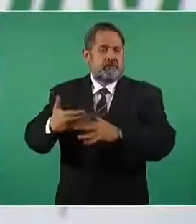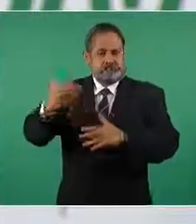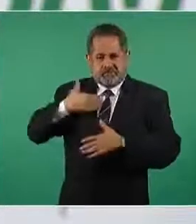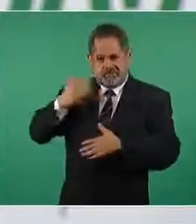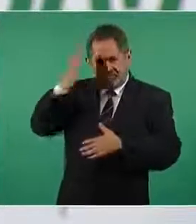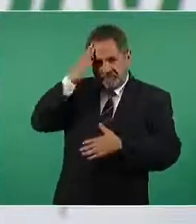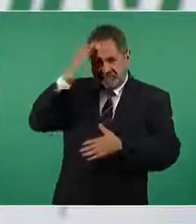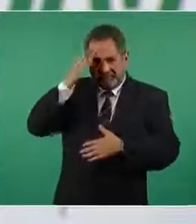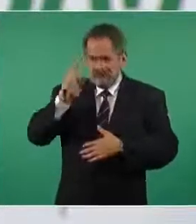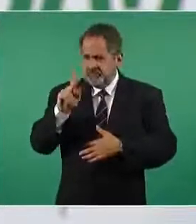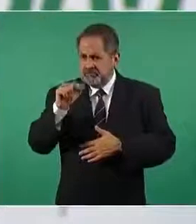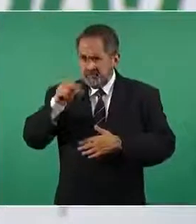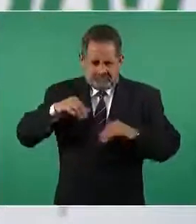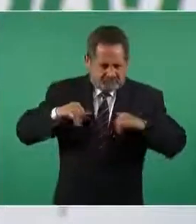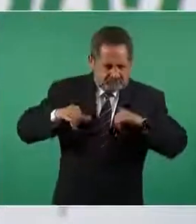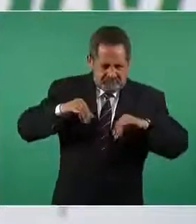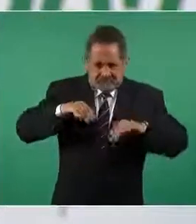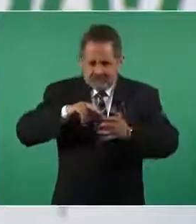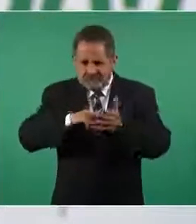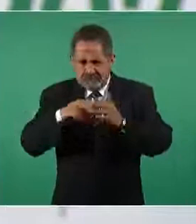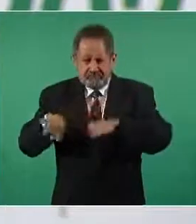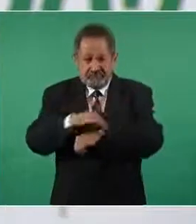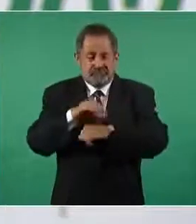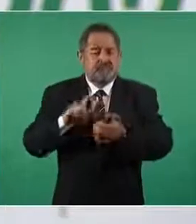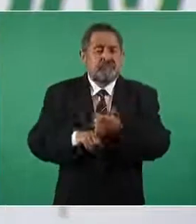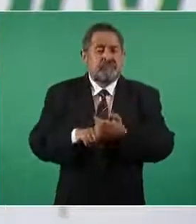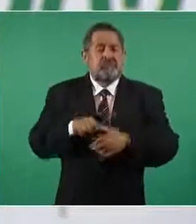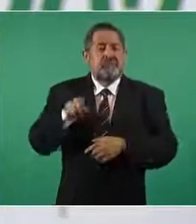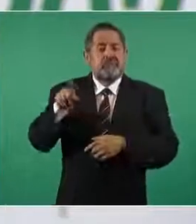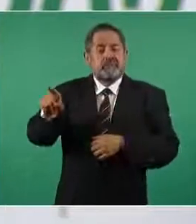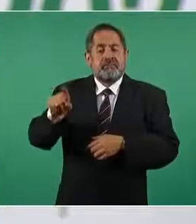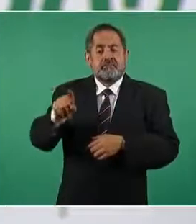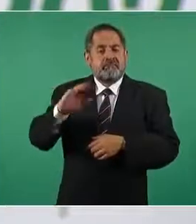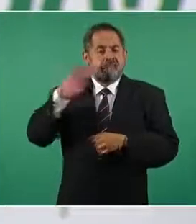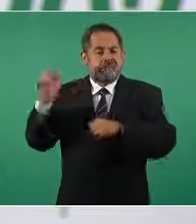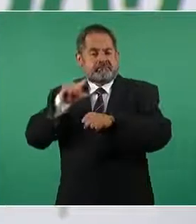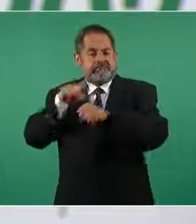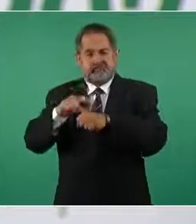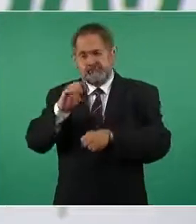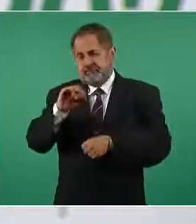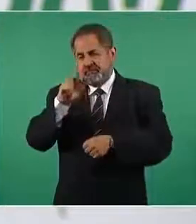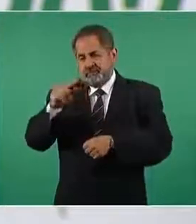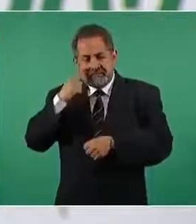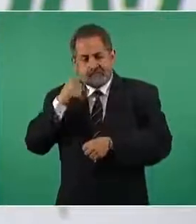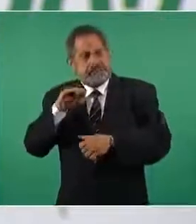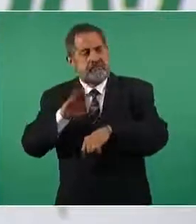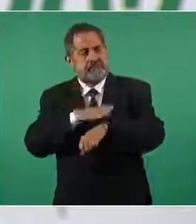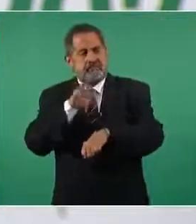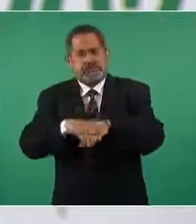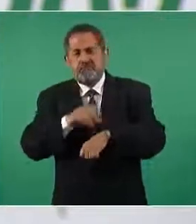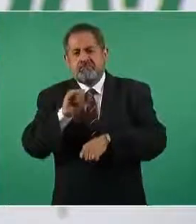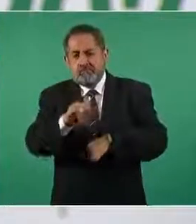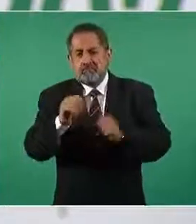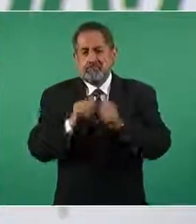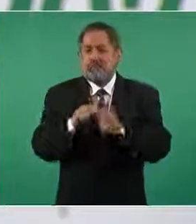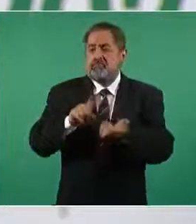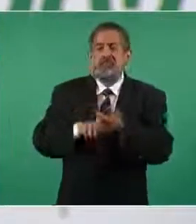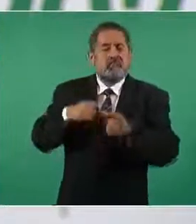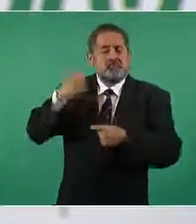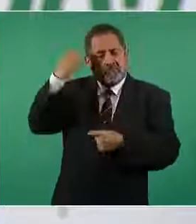que ha sido autorizado por la Agencia Federal de Aviación Civil ha sido elaborado en conjunto con expertos